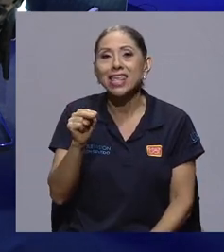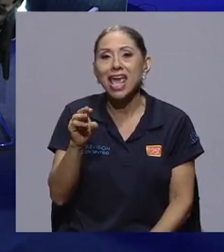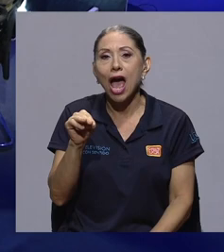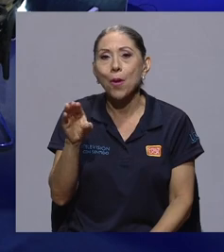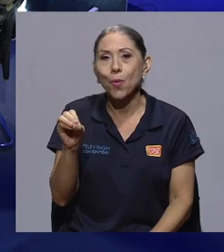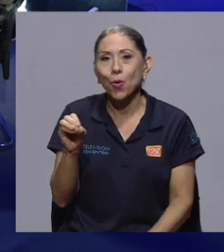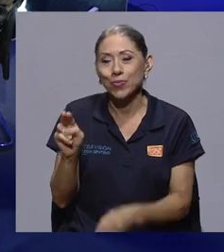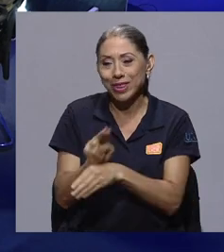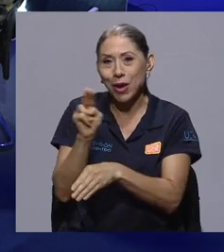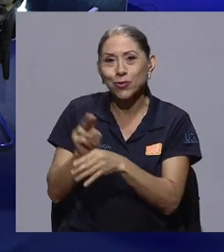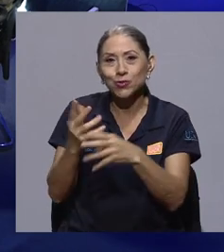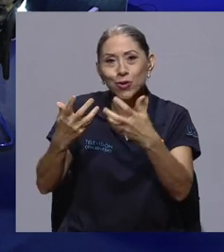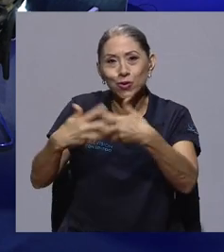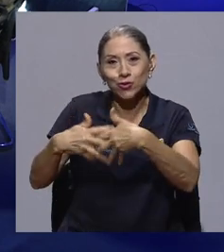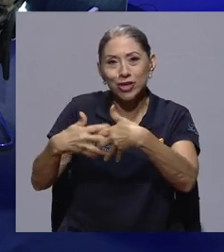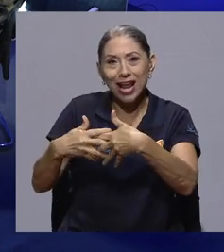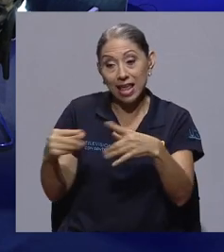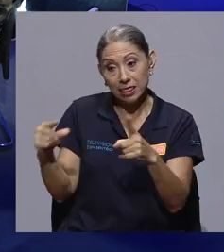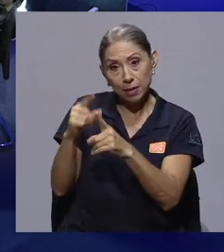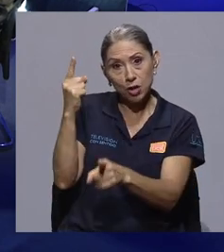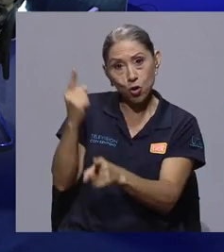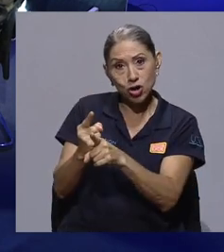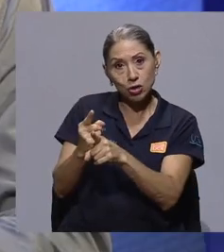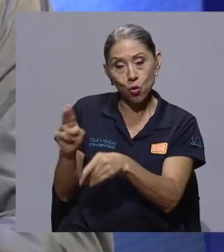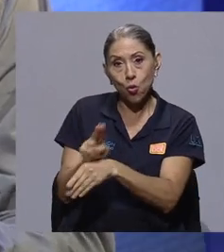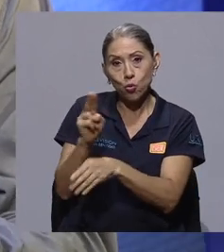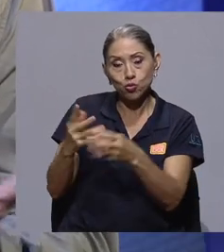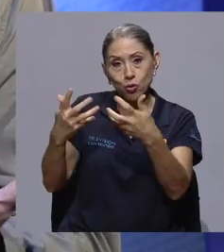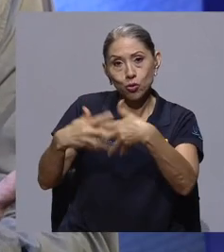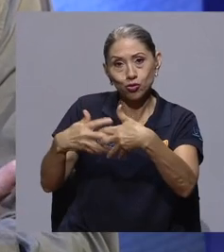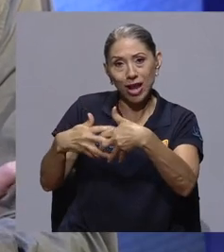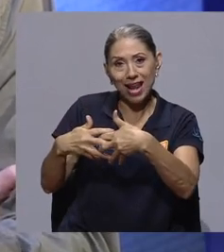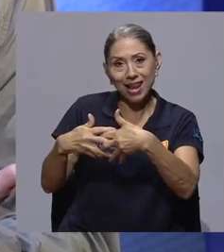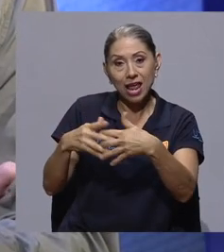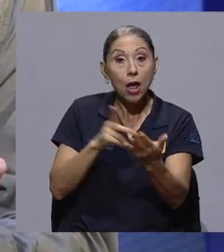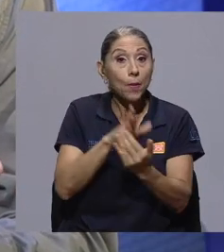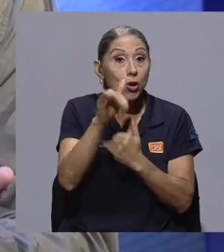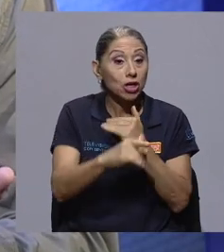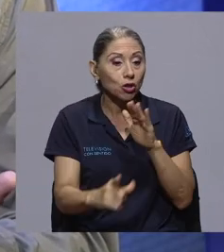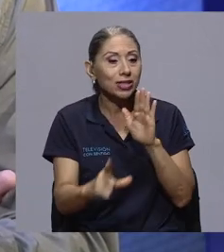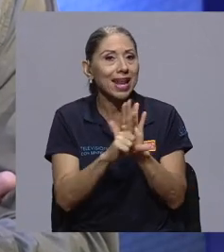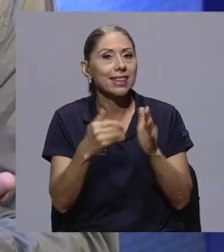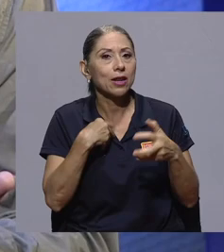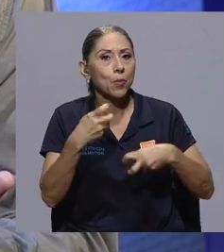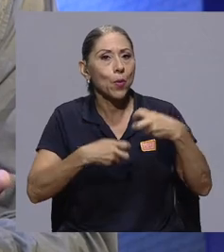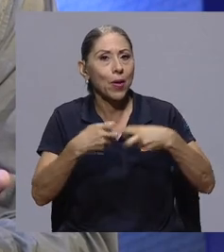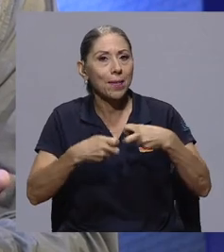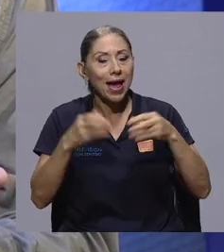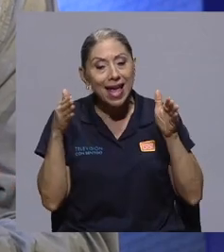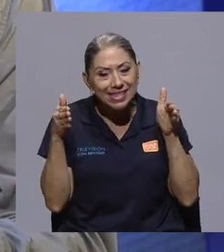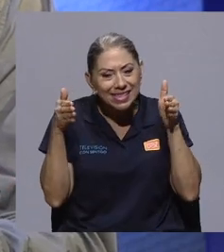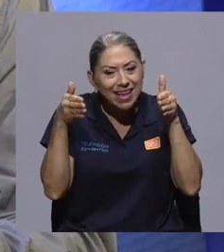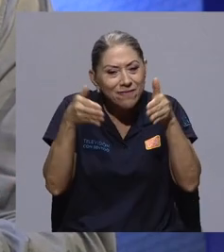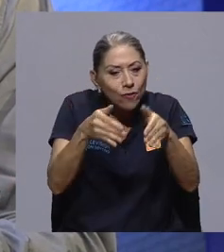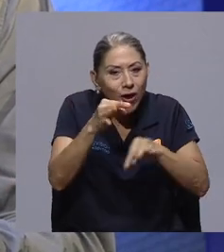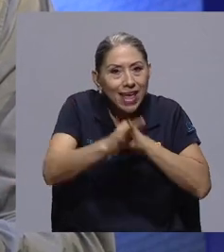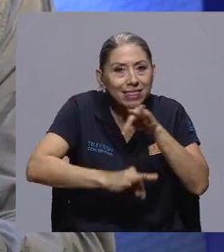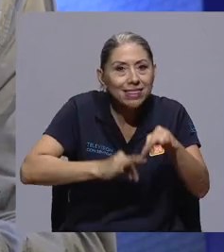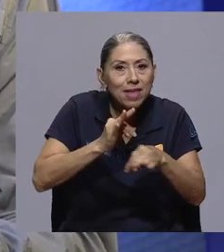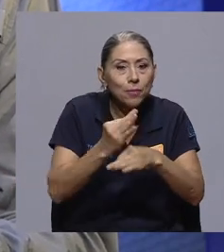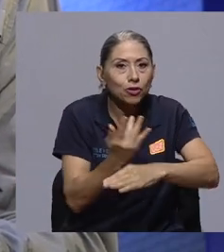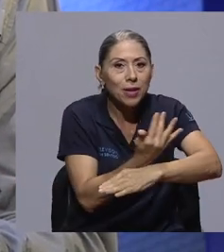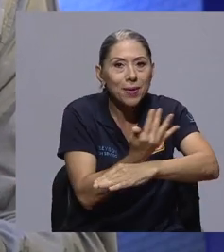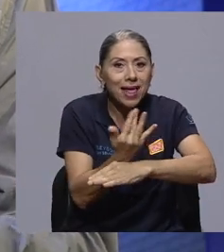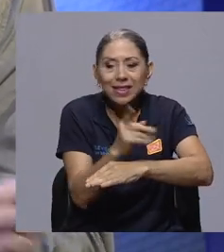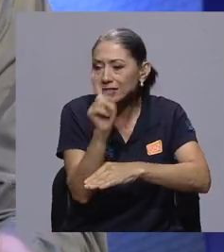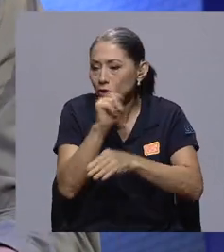De hecho, el término correcto es uso industrial. Un problema que tienen los proyectos de ley es enfocarse en los tipos de plantas y no en